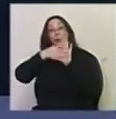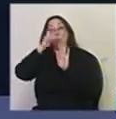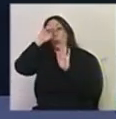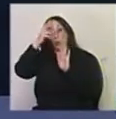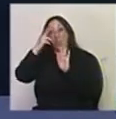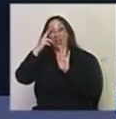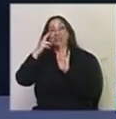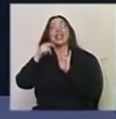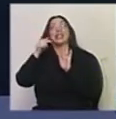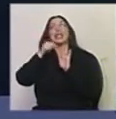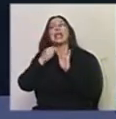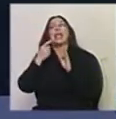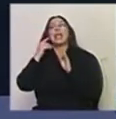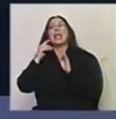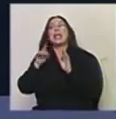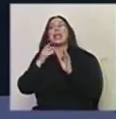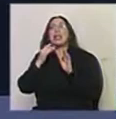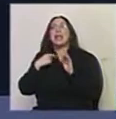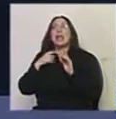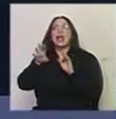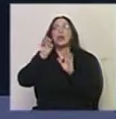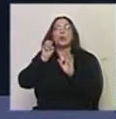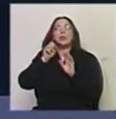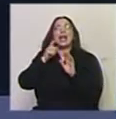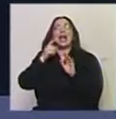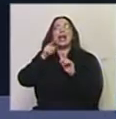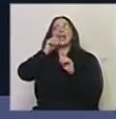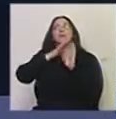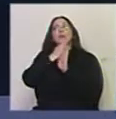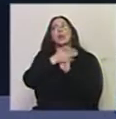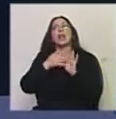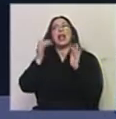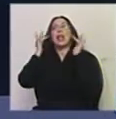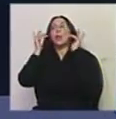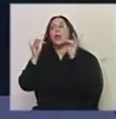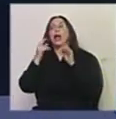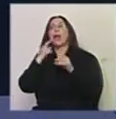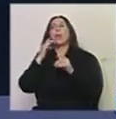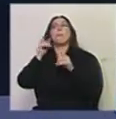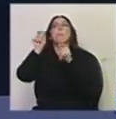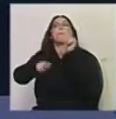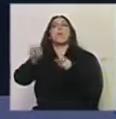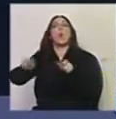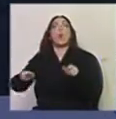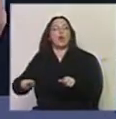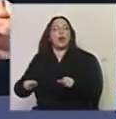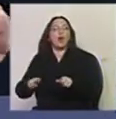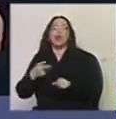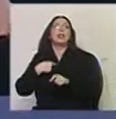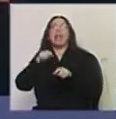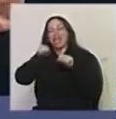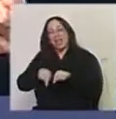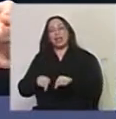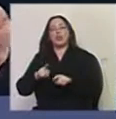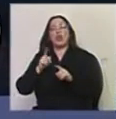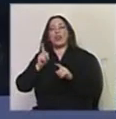escuchar el territorio, porque también sería muy soberbio creer que yo estoy educando públicos. Claro. Y nosotros no podemos ni decir esto es lo que hay que